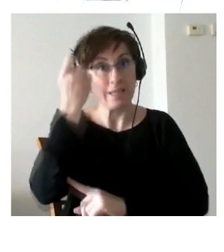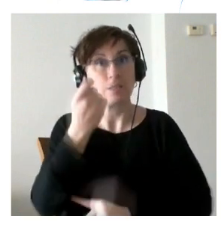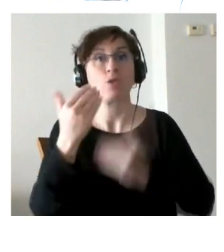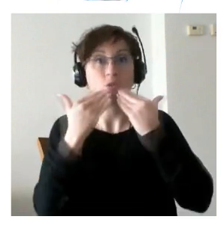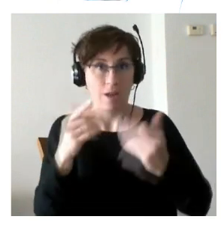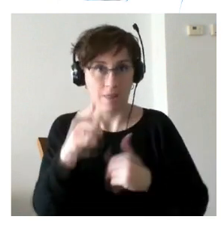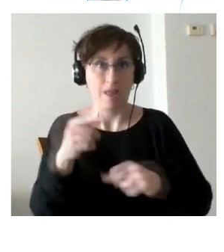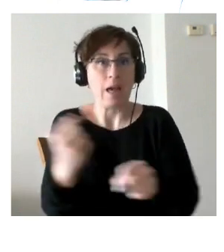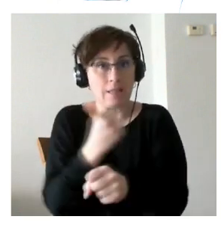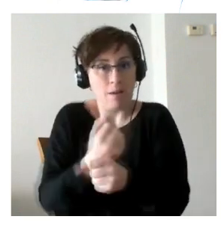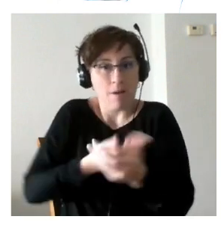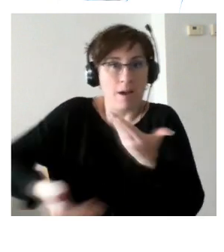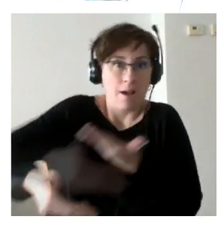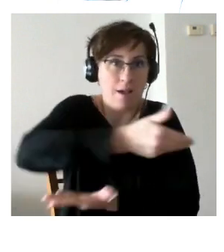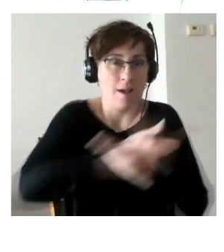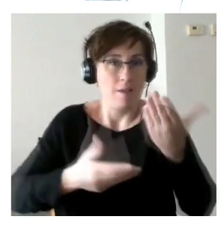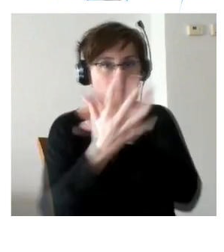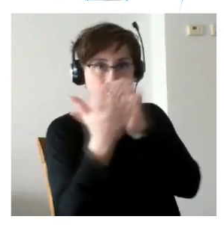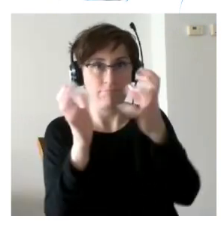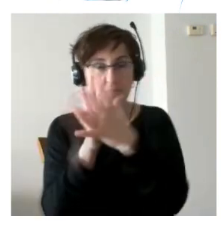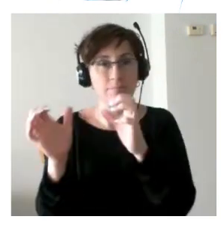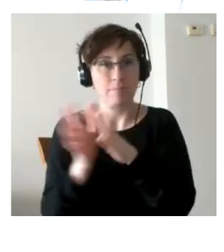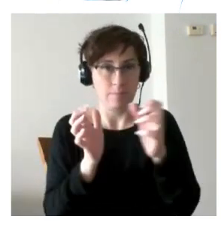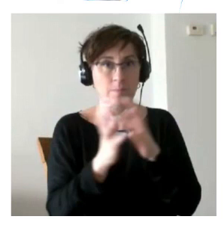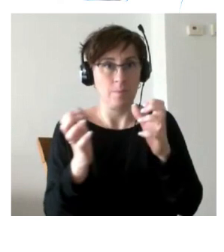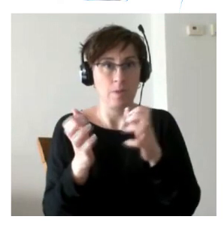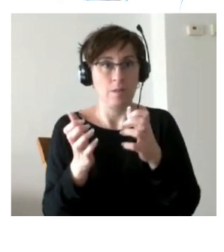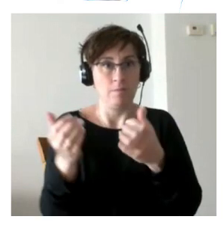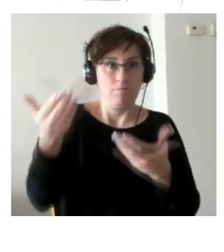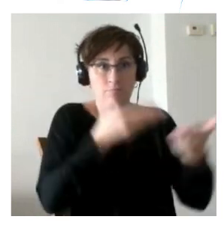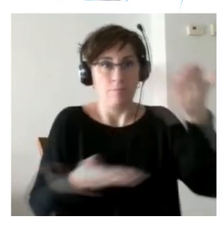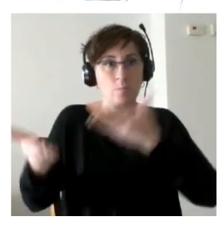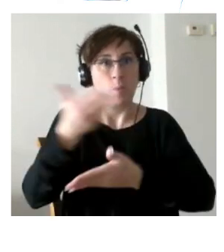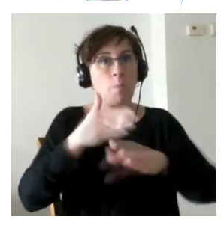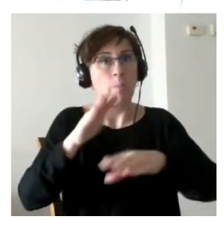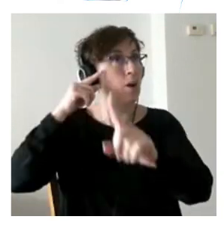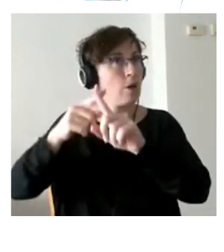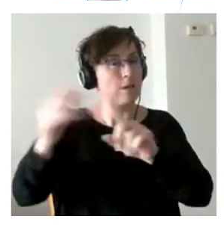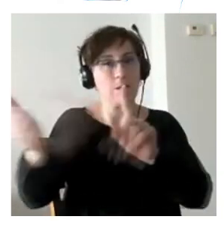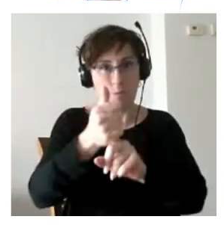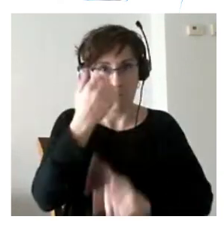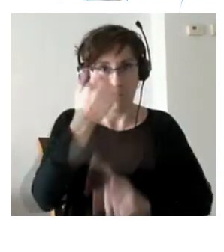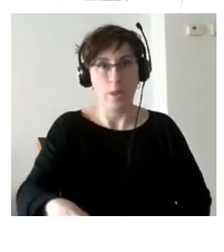conjuntamente y de dar lo mejor de cada cual para que el propósito se cumpliera.